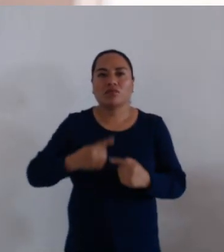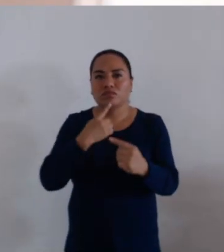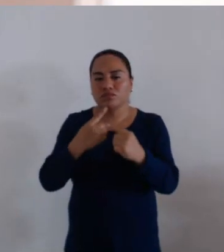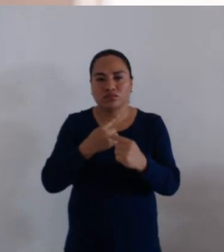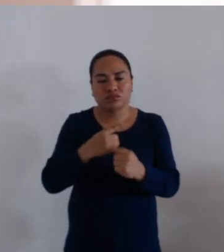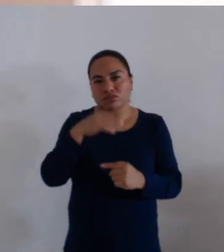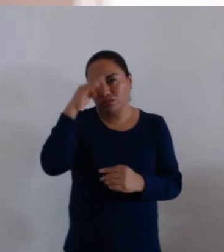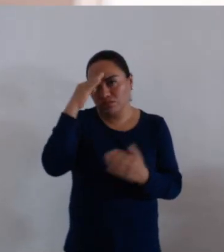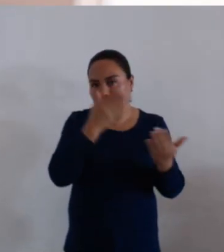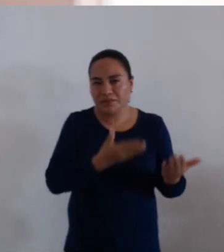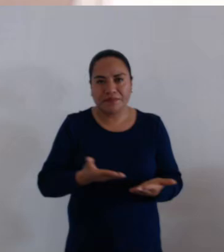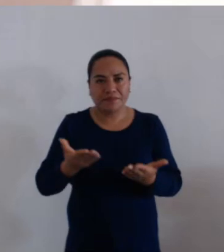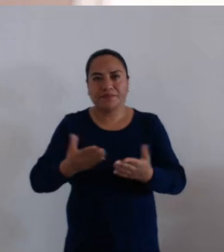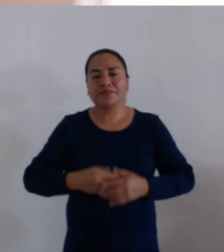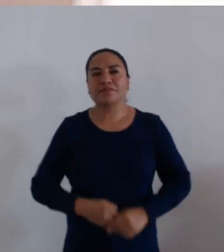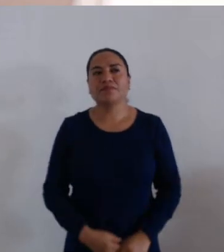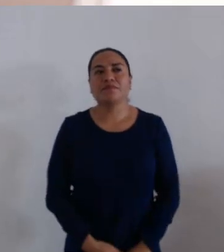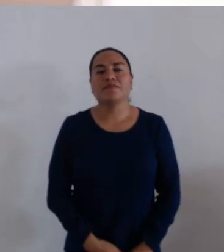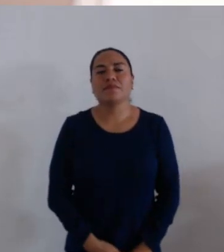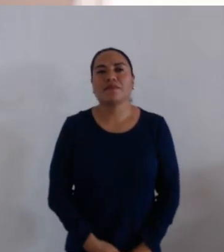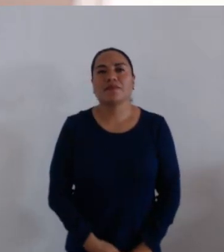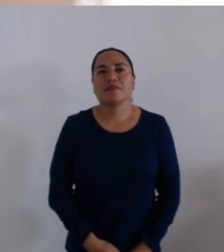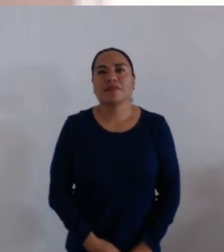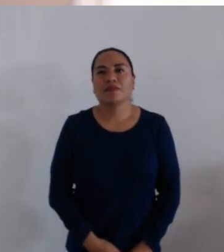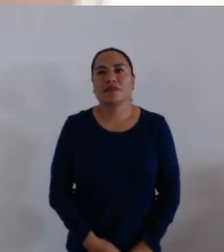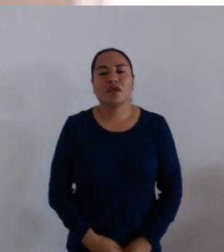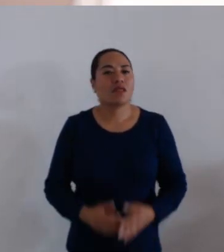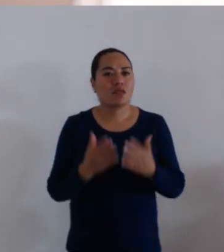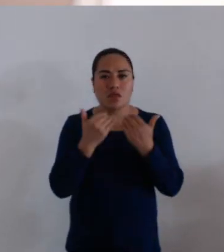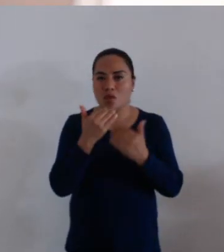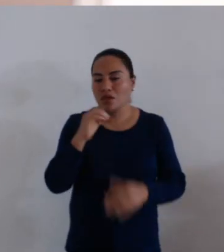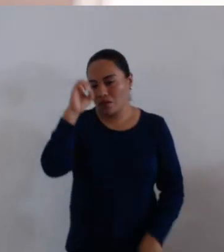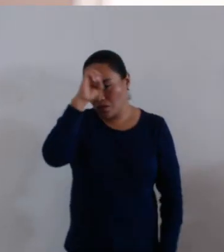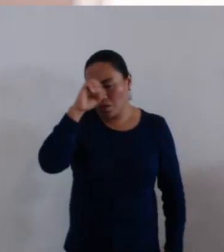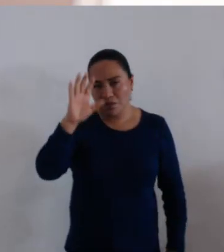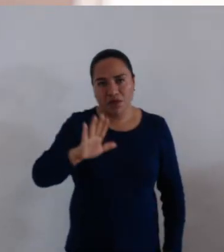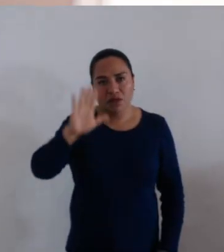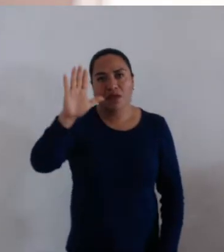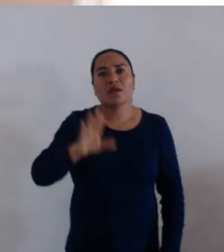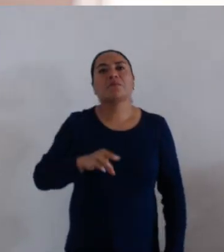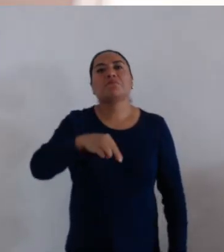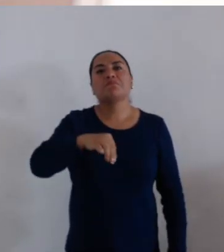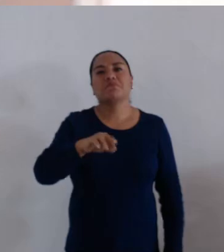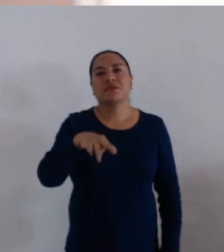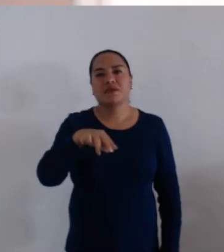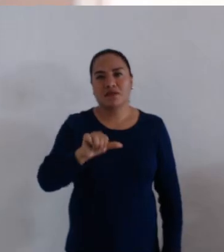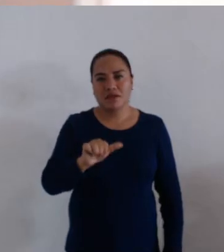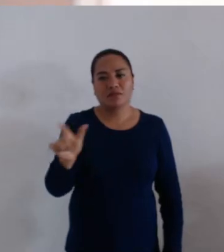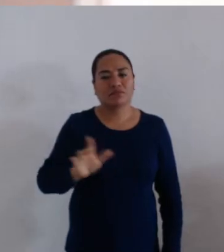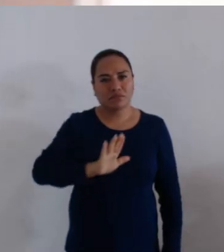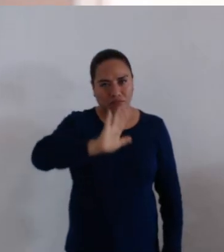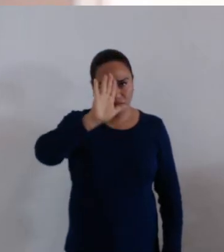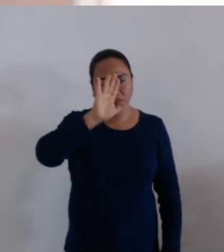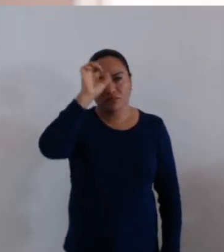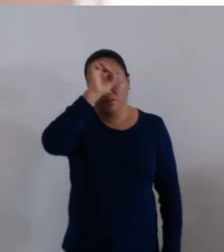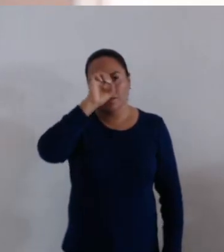señoras y señores concejales. Bien, si no hay ninguna intervención, la regidora Mirna quiere hacer uso de la palabra.